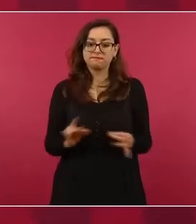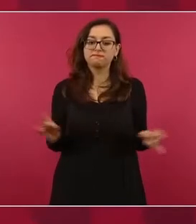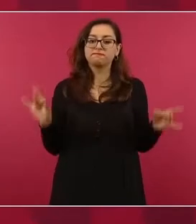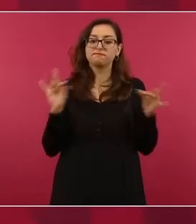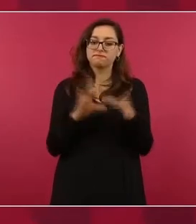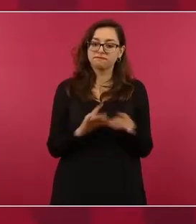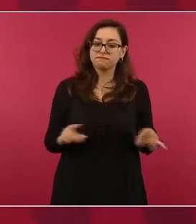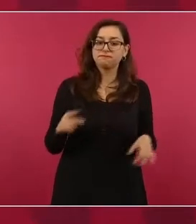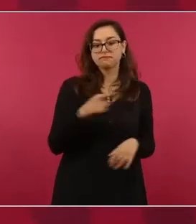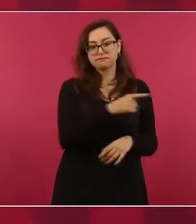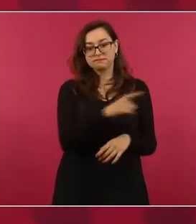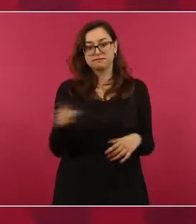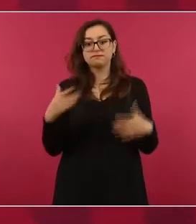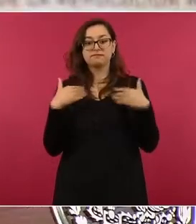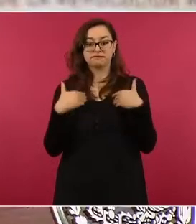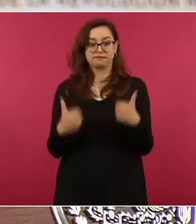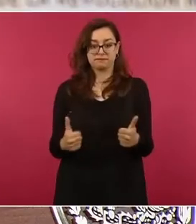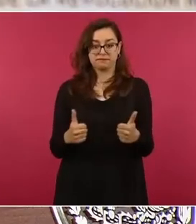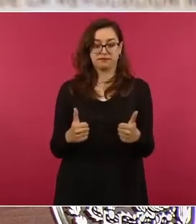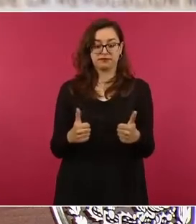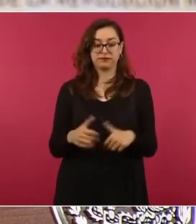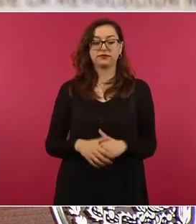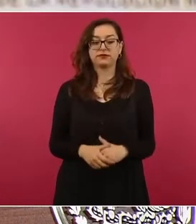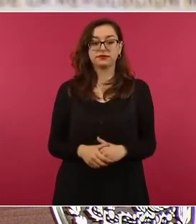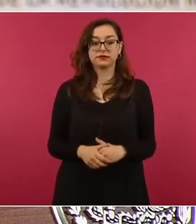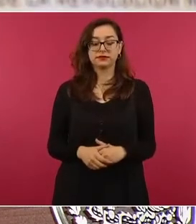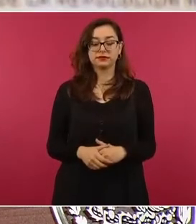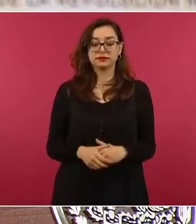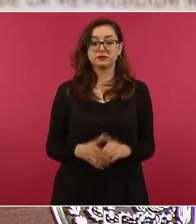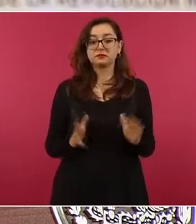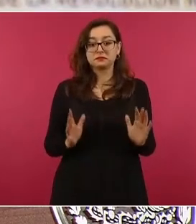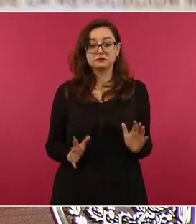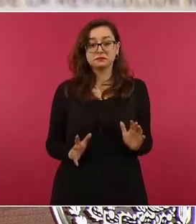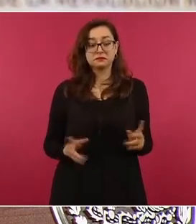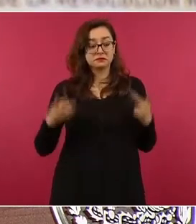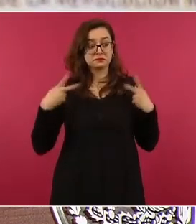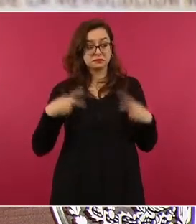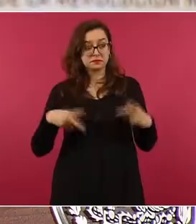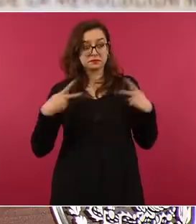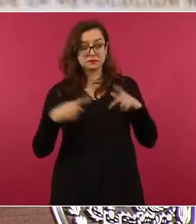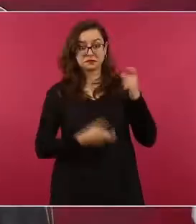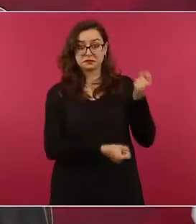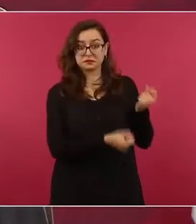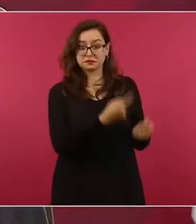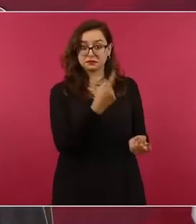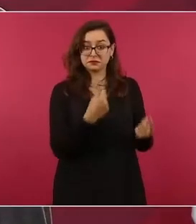no todo el que tiene es malvado,